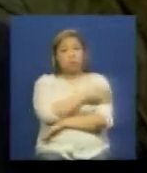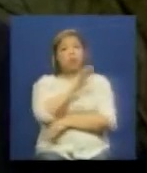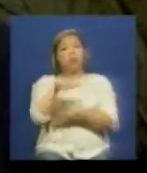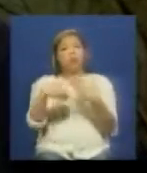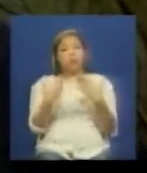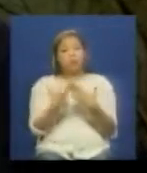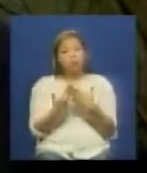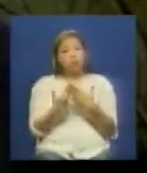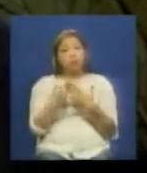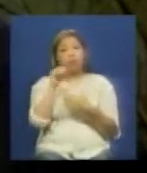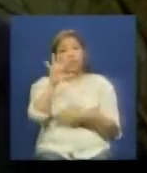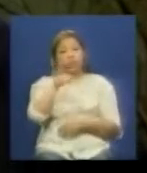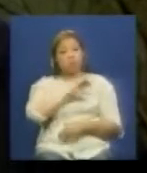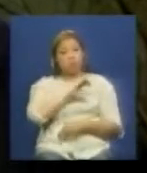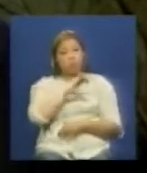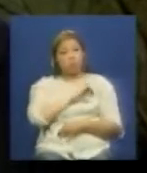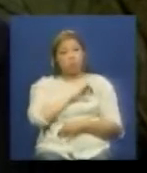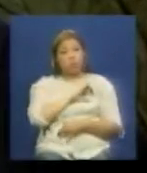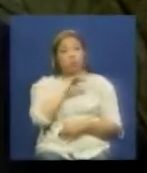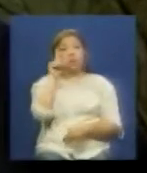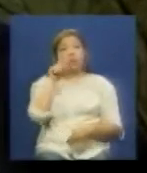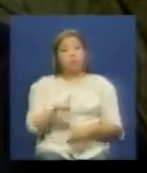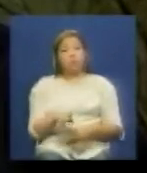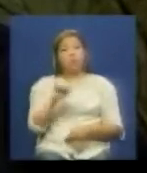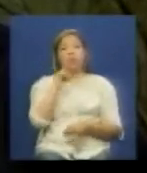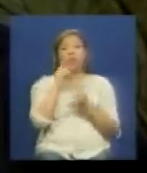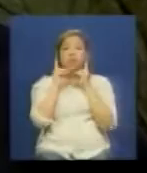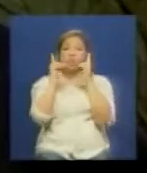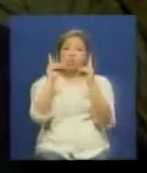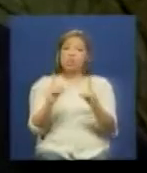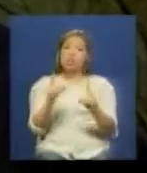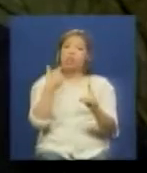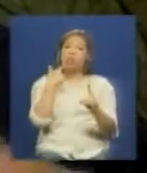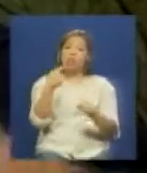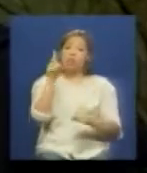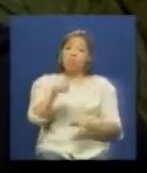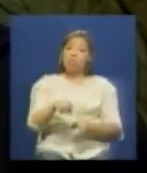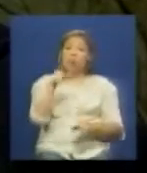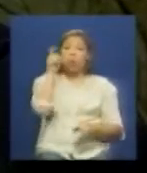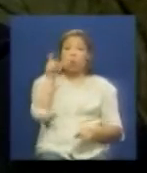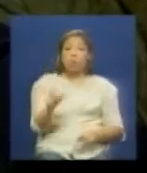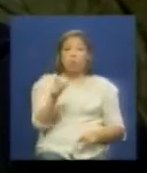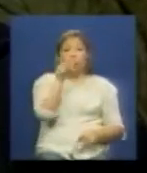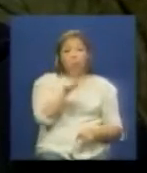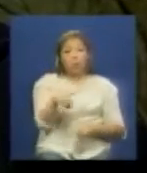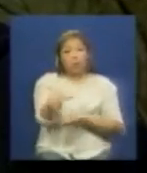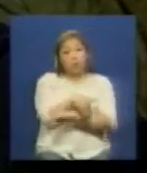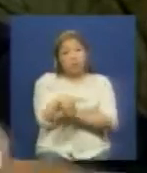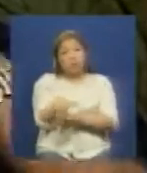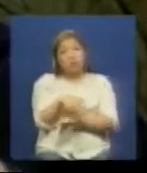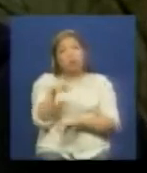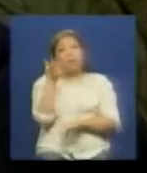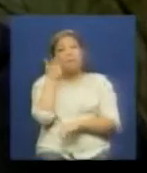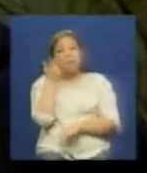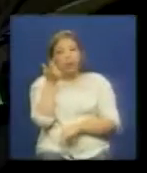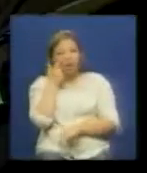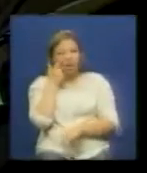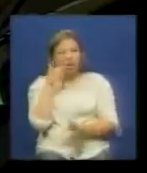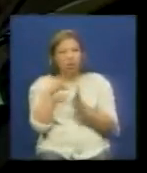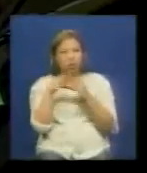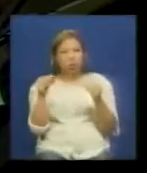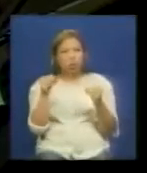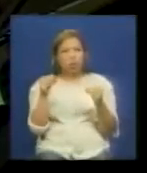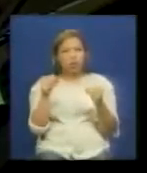a la asamblea el 5 de enero además tenemos que decirle que allí va a estar un pueblo un pueblo que va a estar pendiente